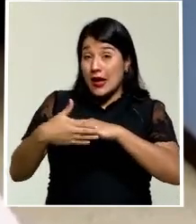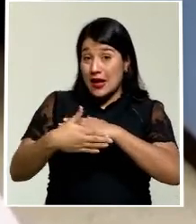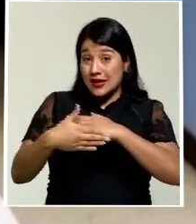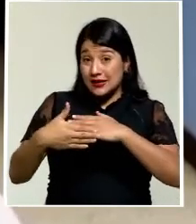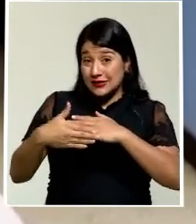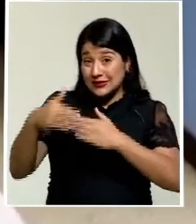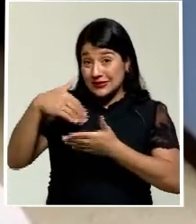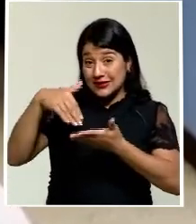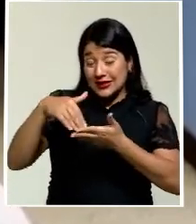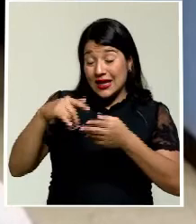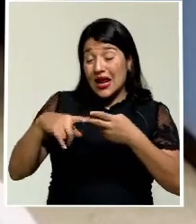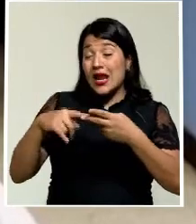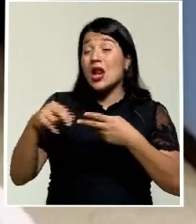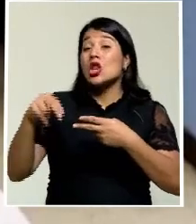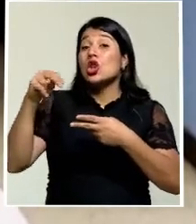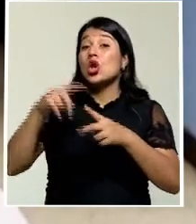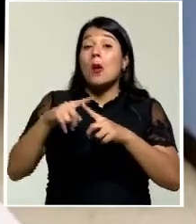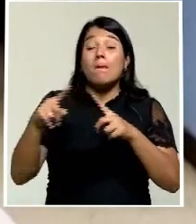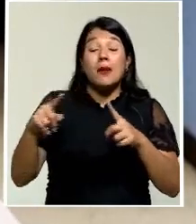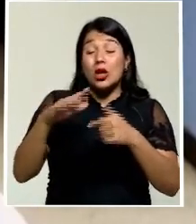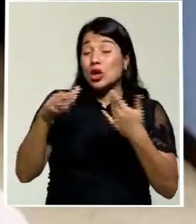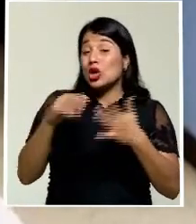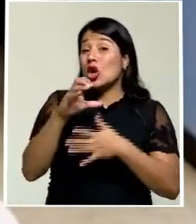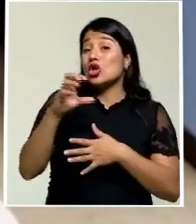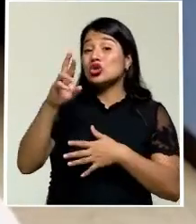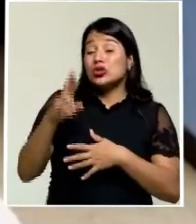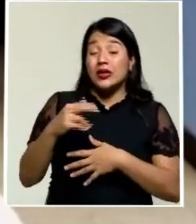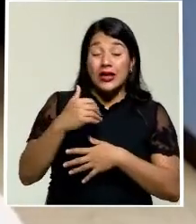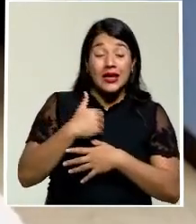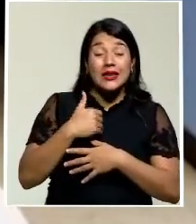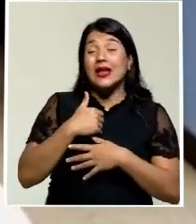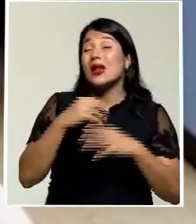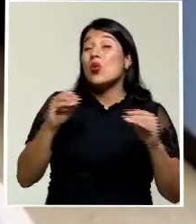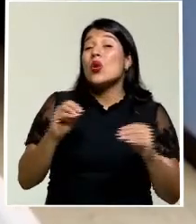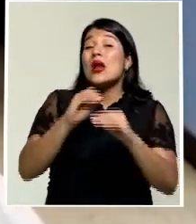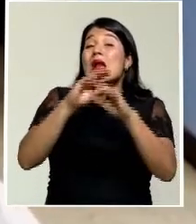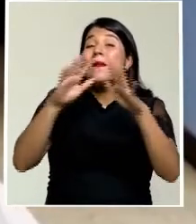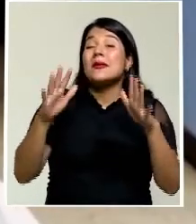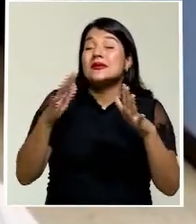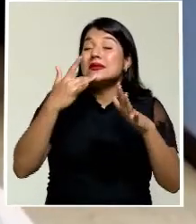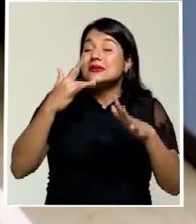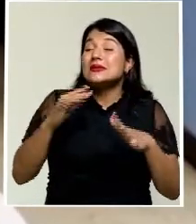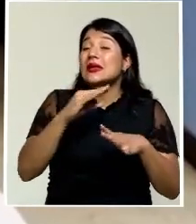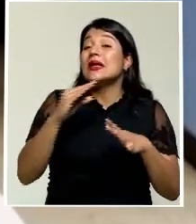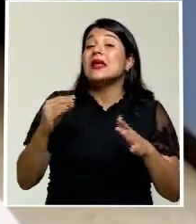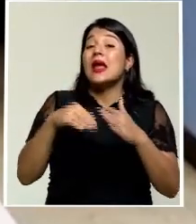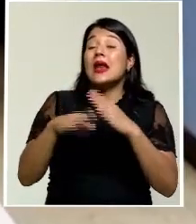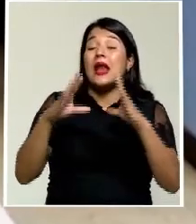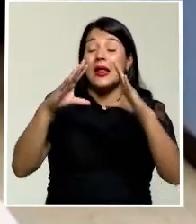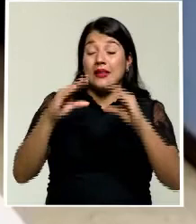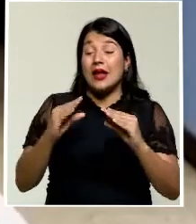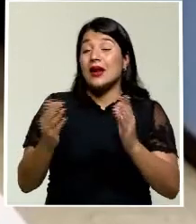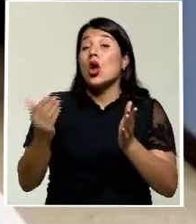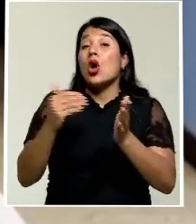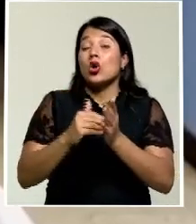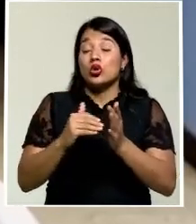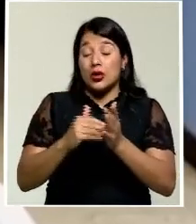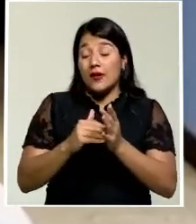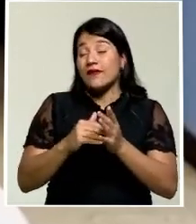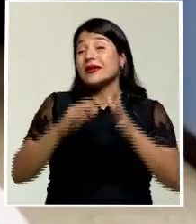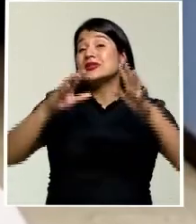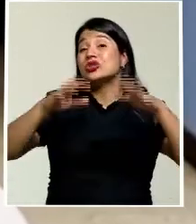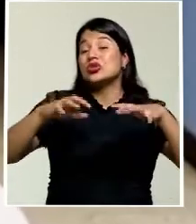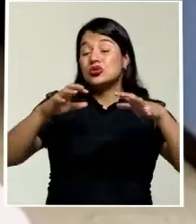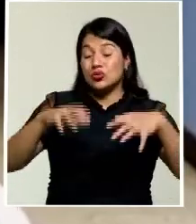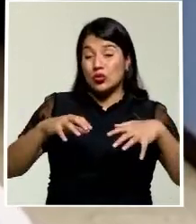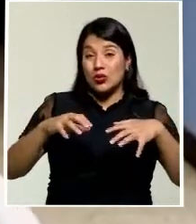Pacífico Norte, pero el resto del país va a tener una mañana con bastante calentamiento. Y para la tarde nuevamente actividad lluviosa en tres zonas principales,